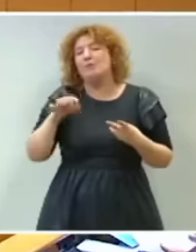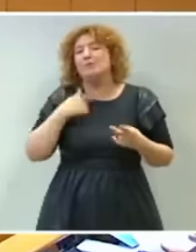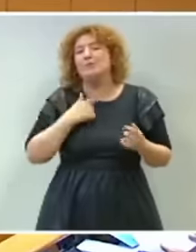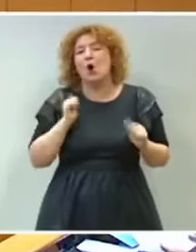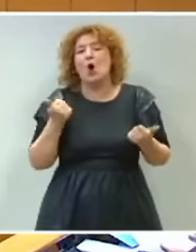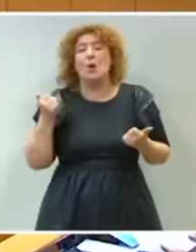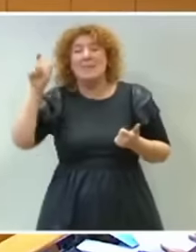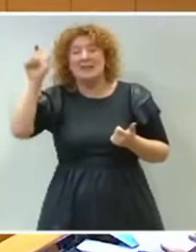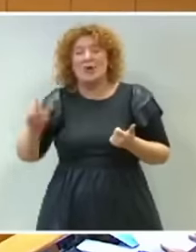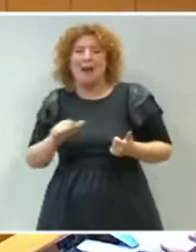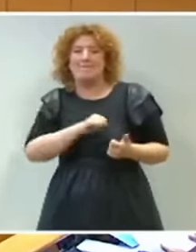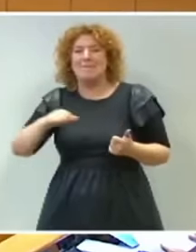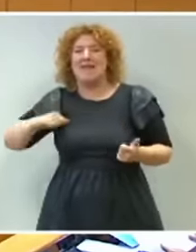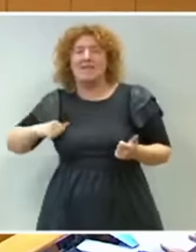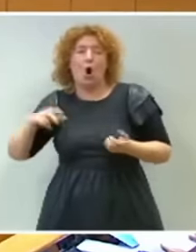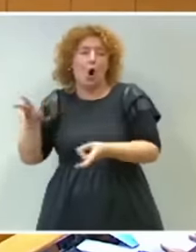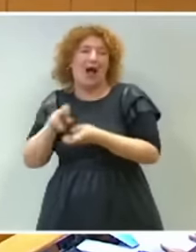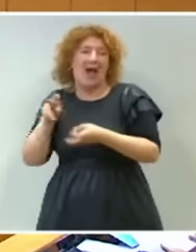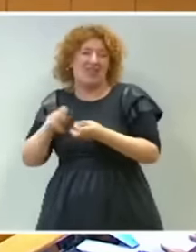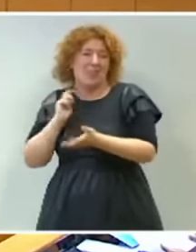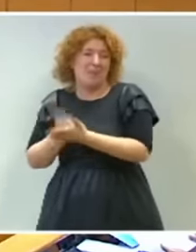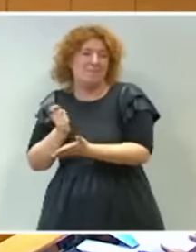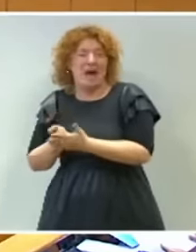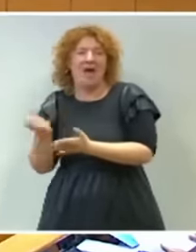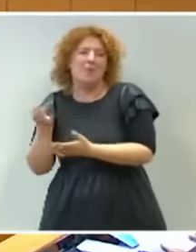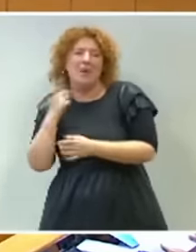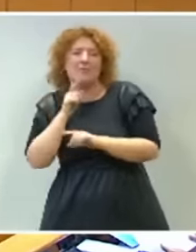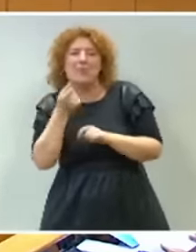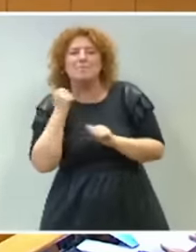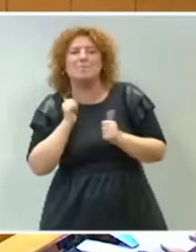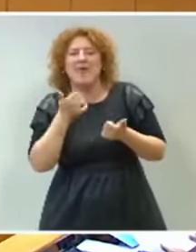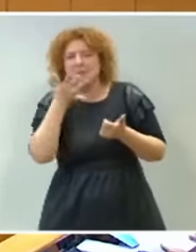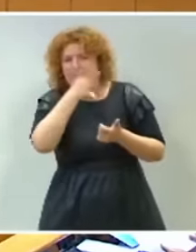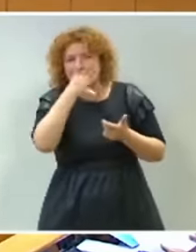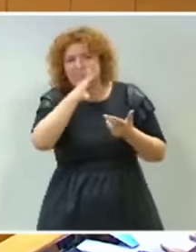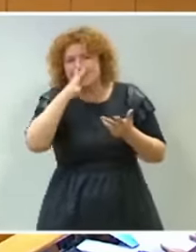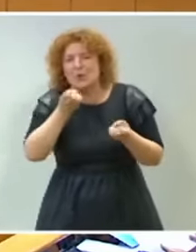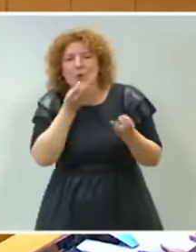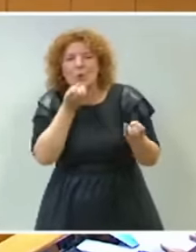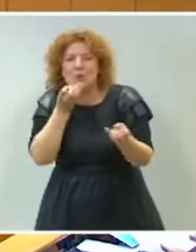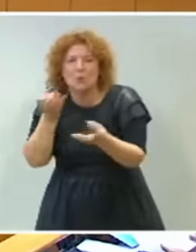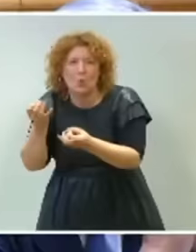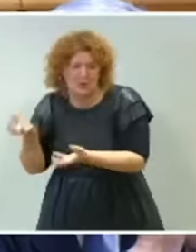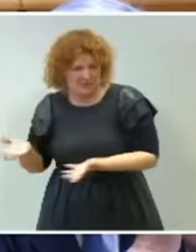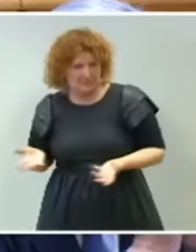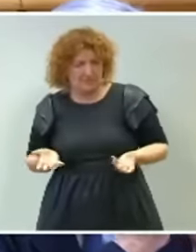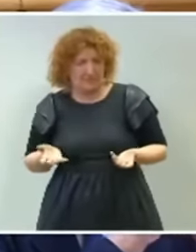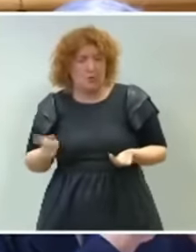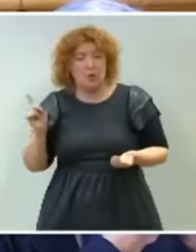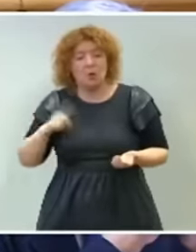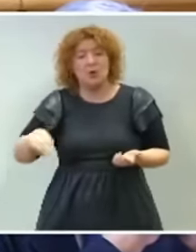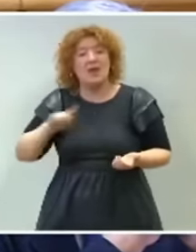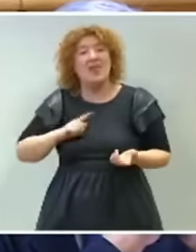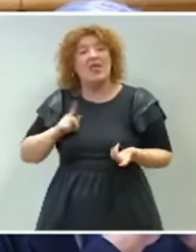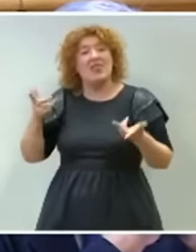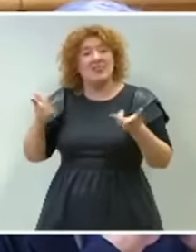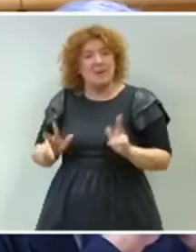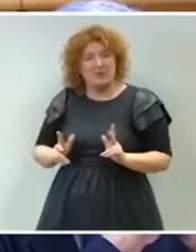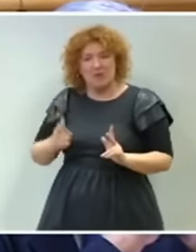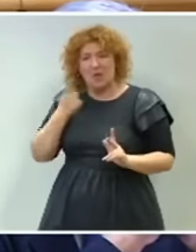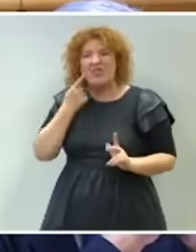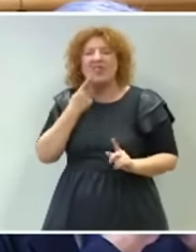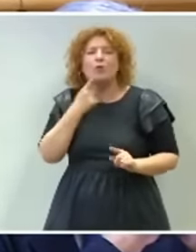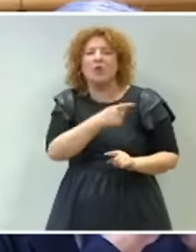contribuyentes. O cuando dice a los diputados del Partido Popular, amenazando, tengan